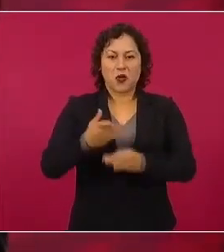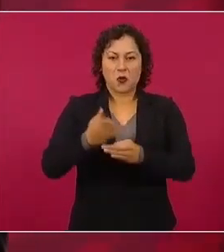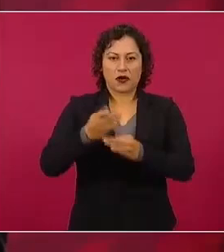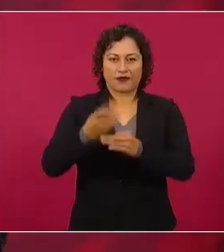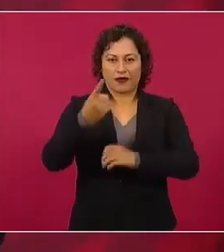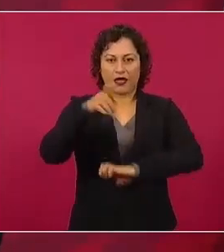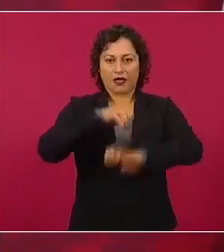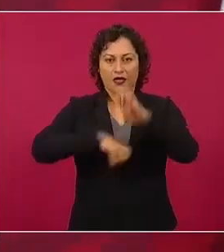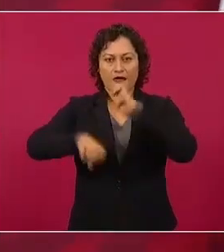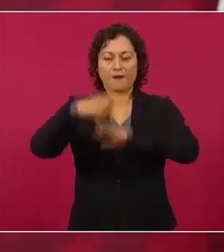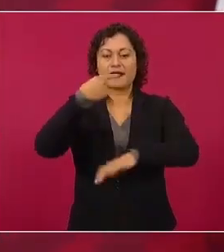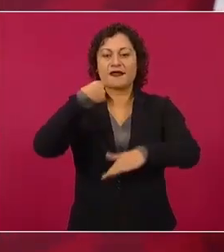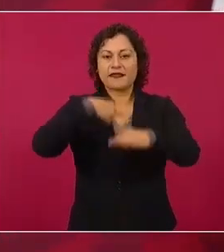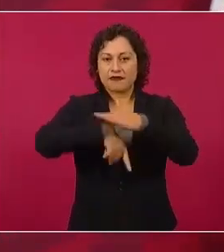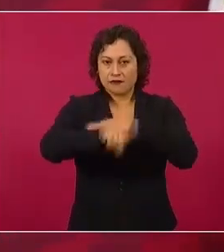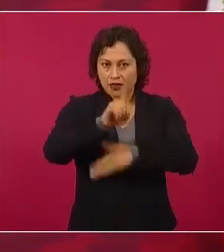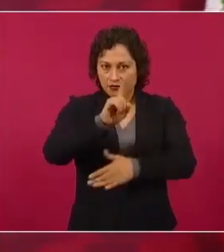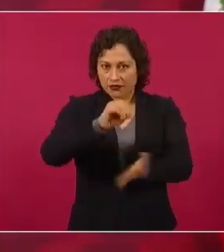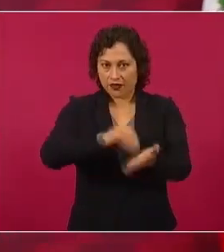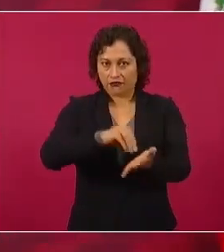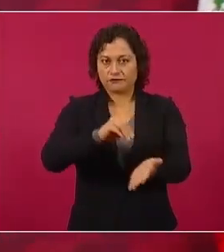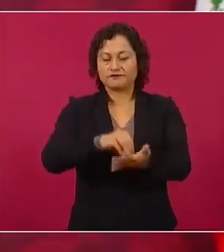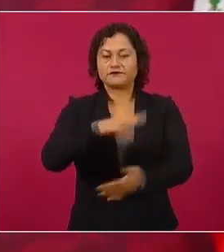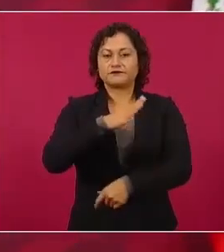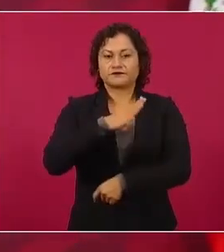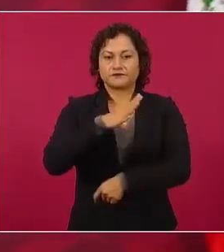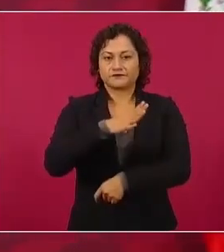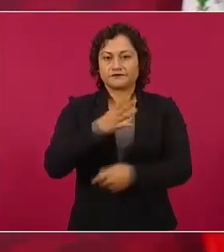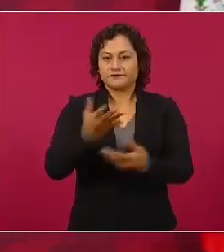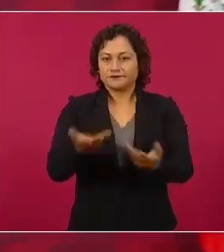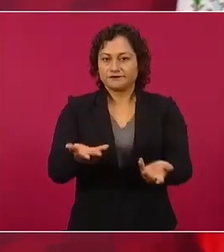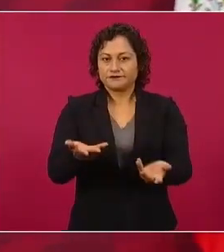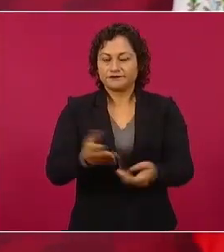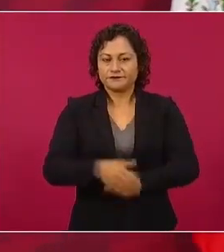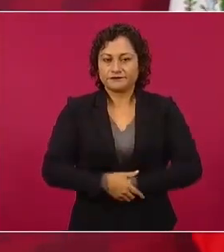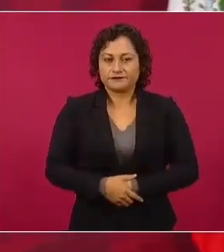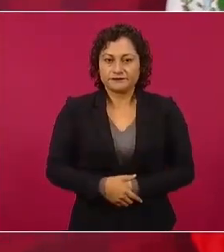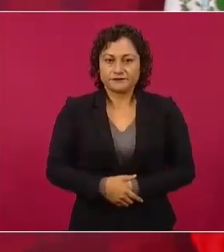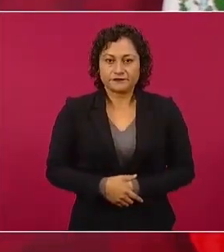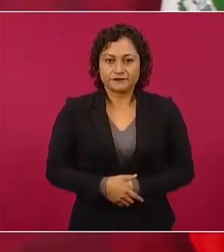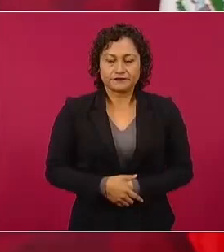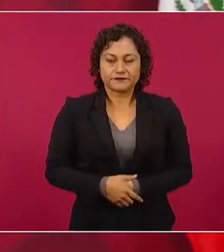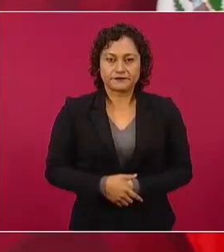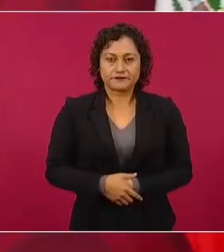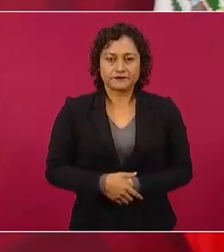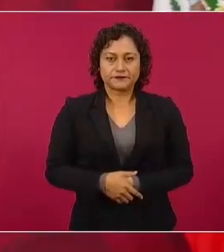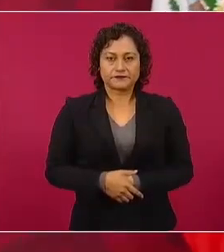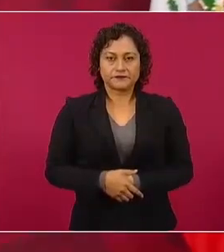cuando quienes